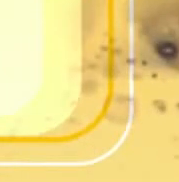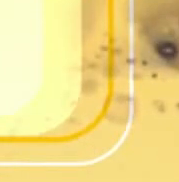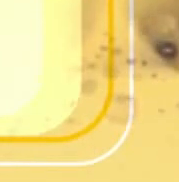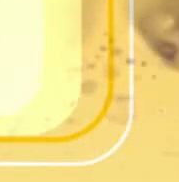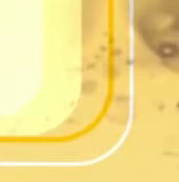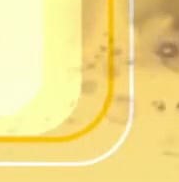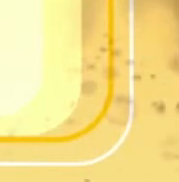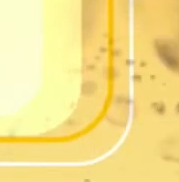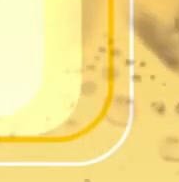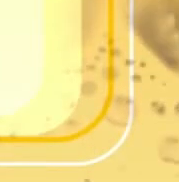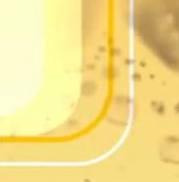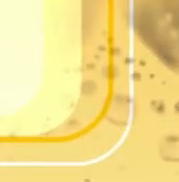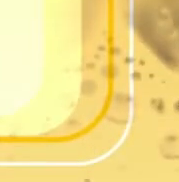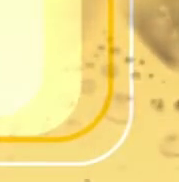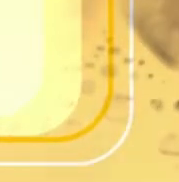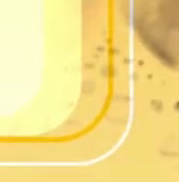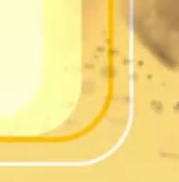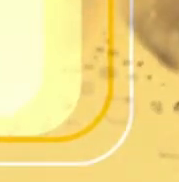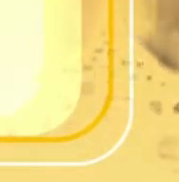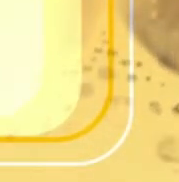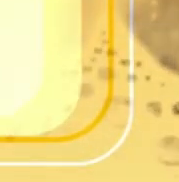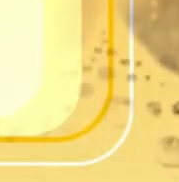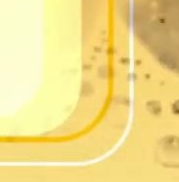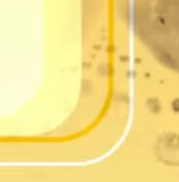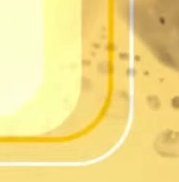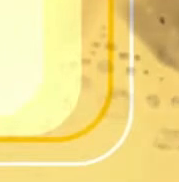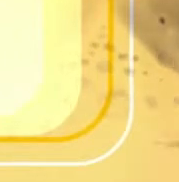Montevideo Shopping Usa el tapabocas siempre